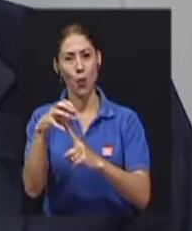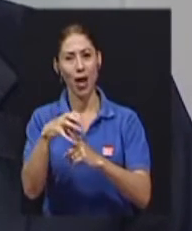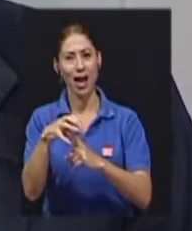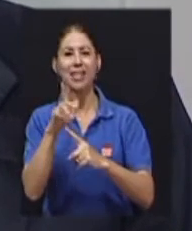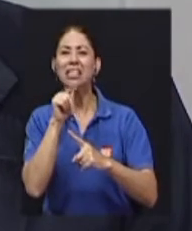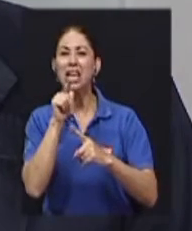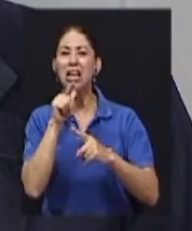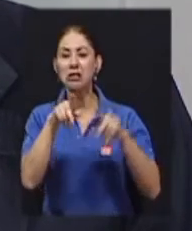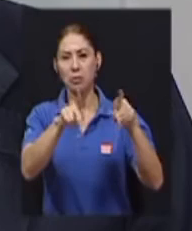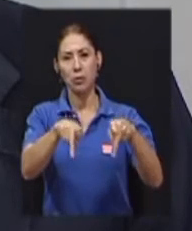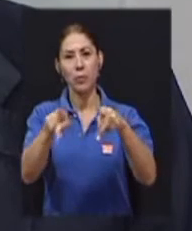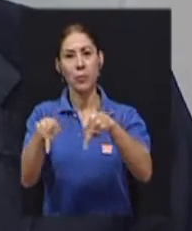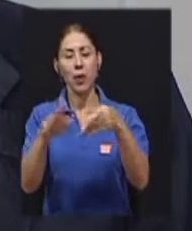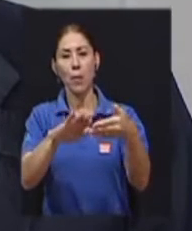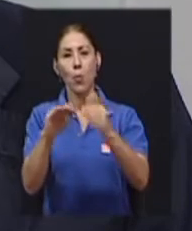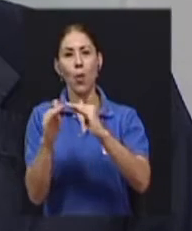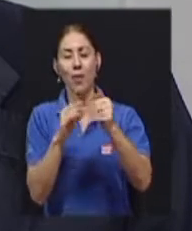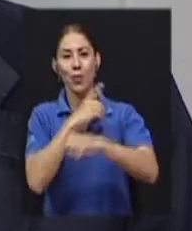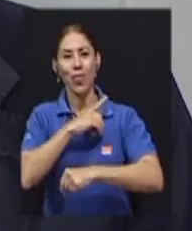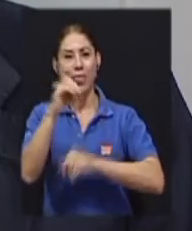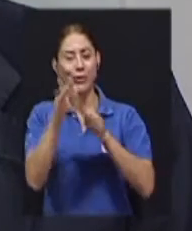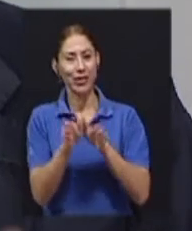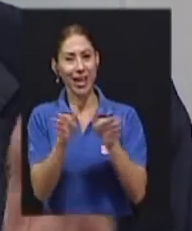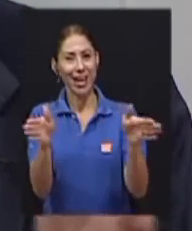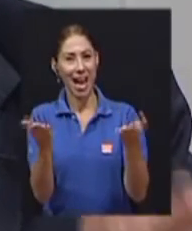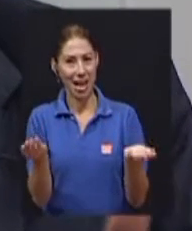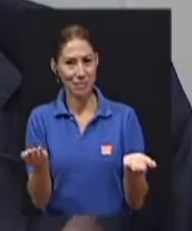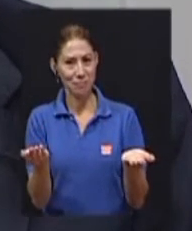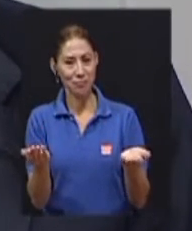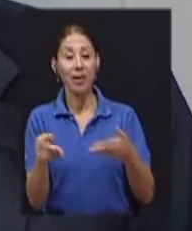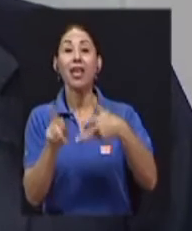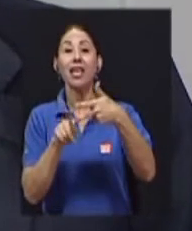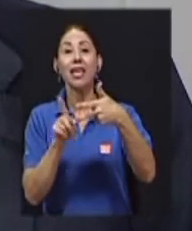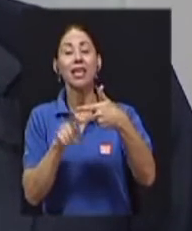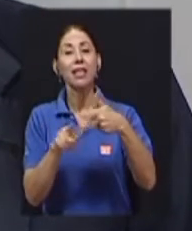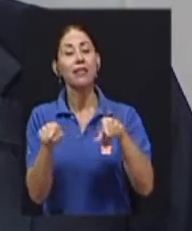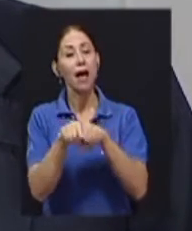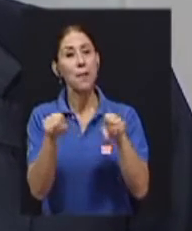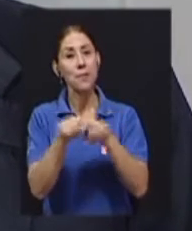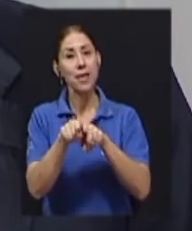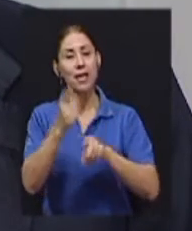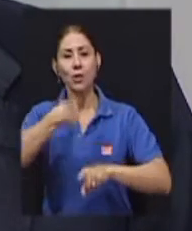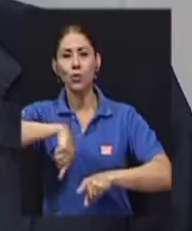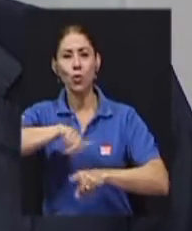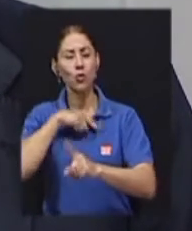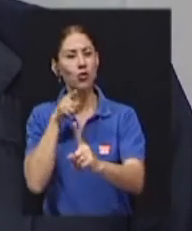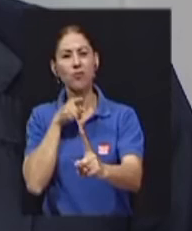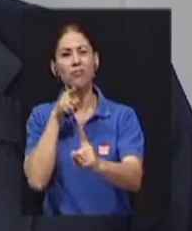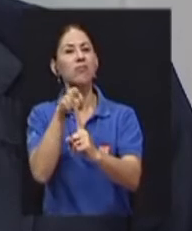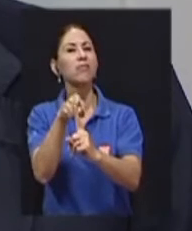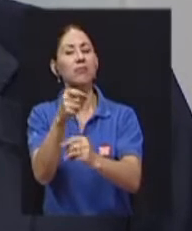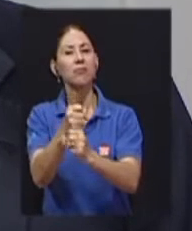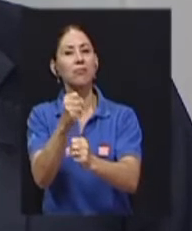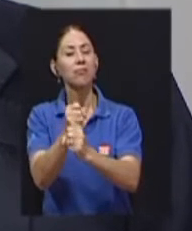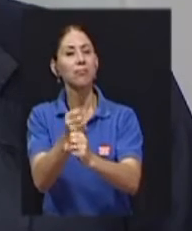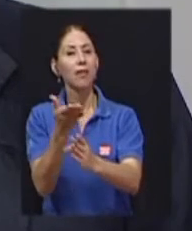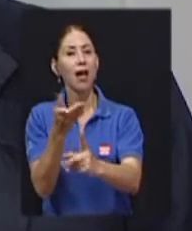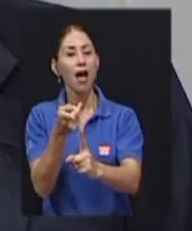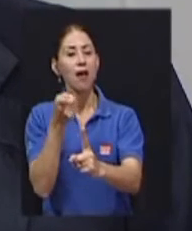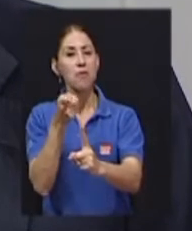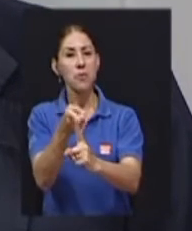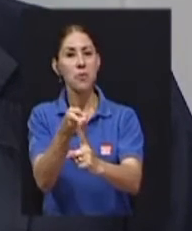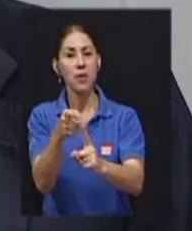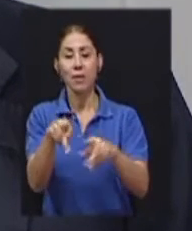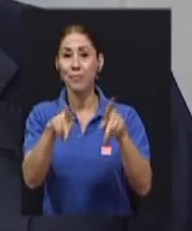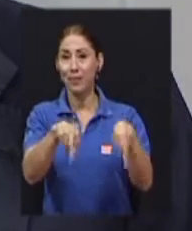pueblo en general. Y en tercer lugar, pues también dirigimos nuestra misión hacia los que